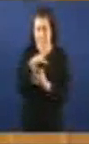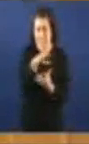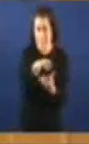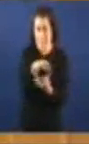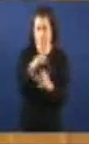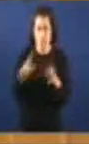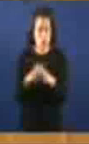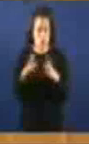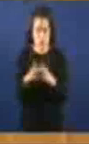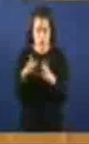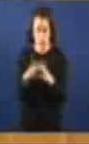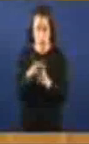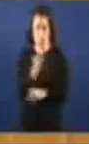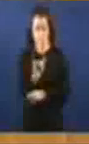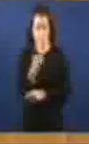Crime